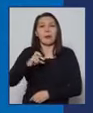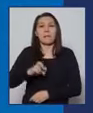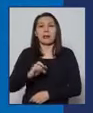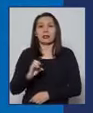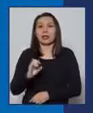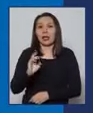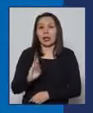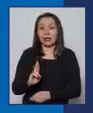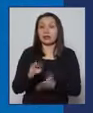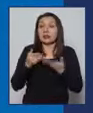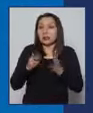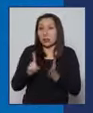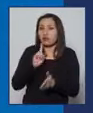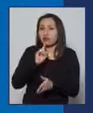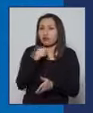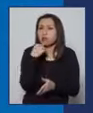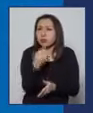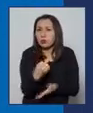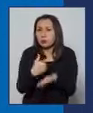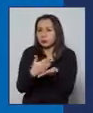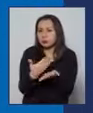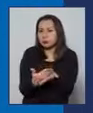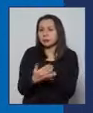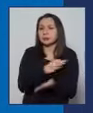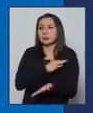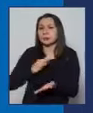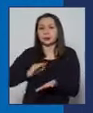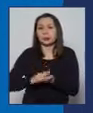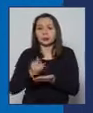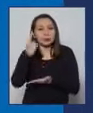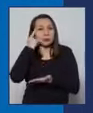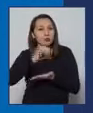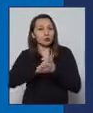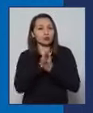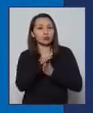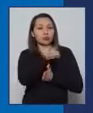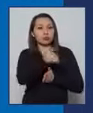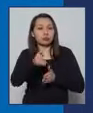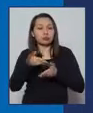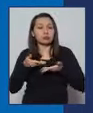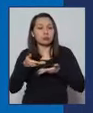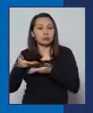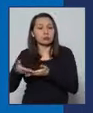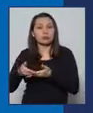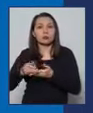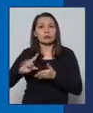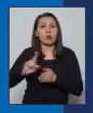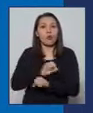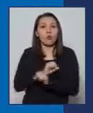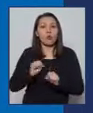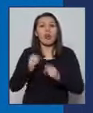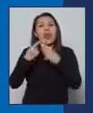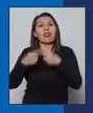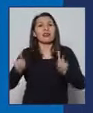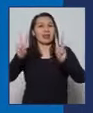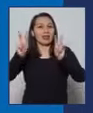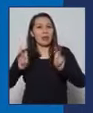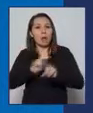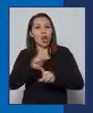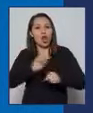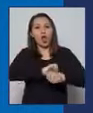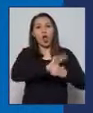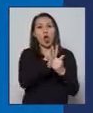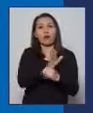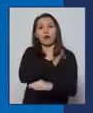Y lo otro, ya hay una estrategia del Ministerio de Salud pensando en todas aquellas atenciones que no se están haciendo, que no tienen que ver con COVID y que